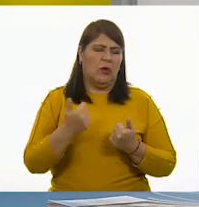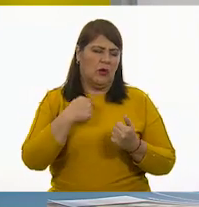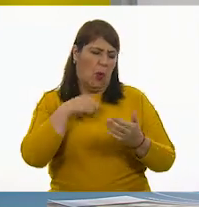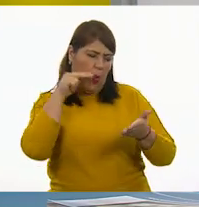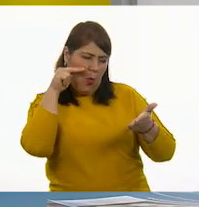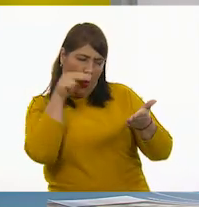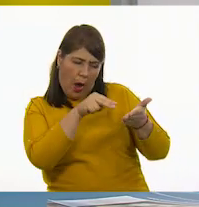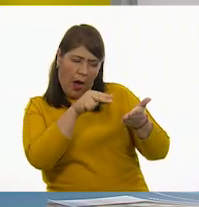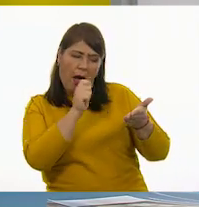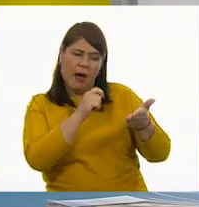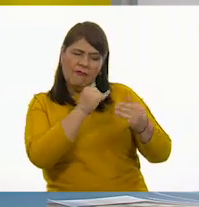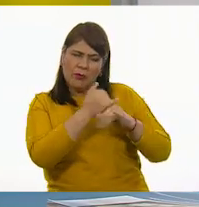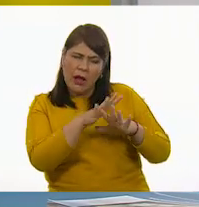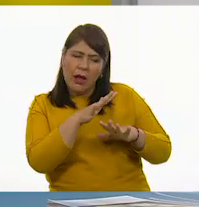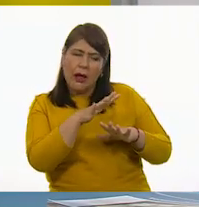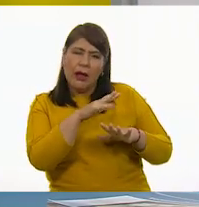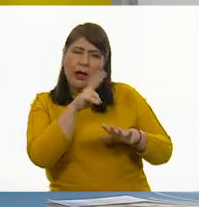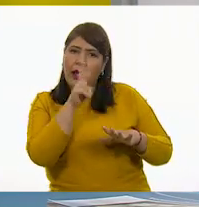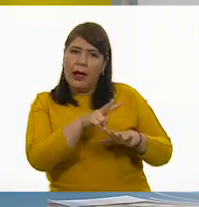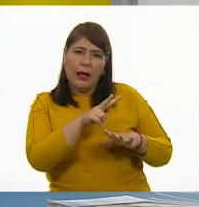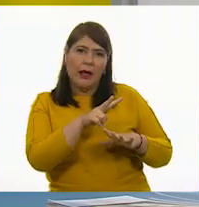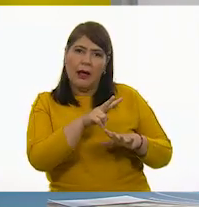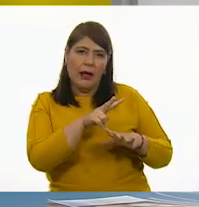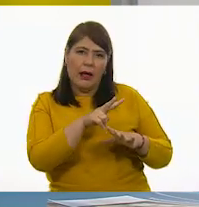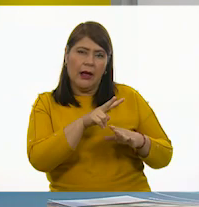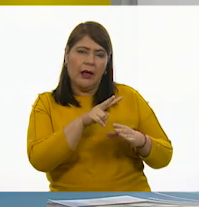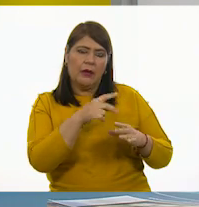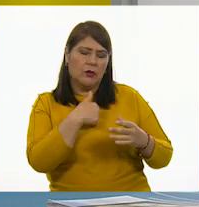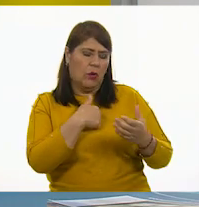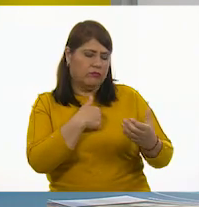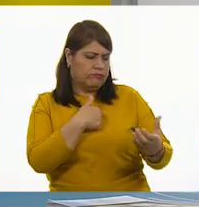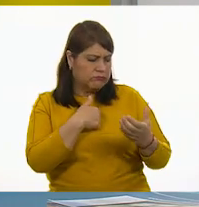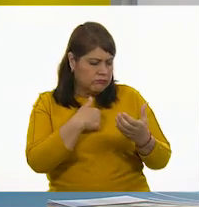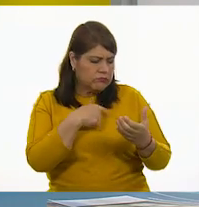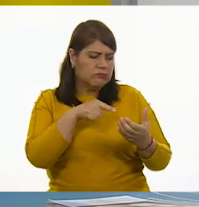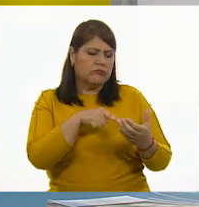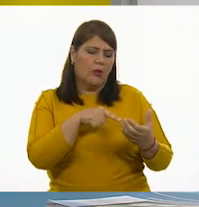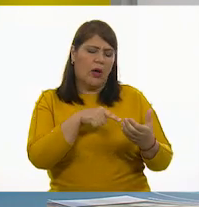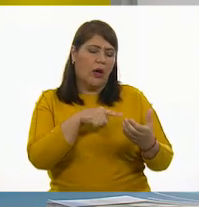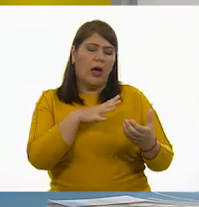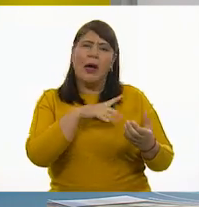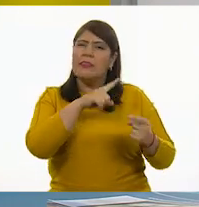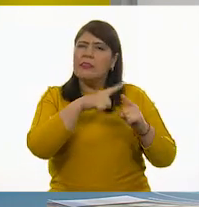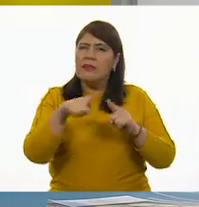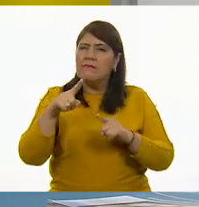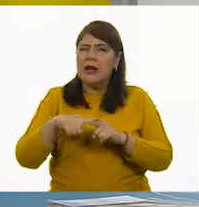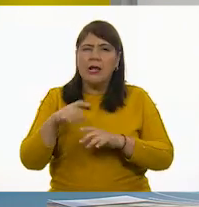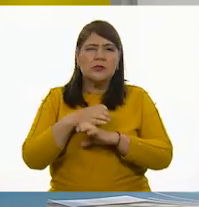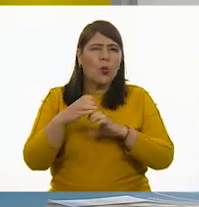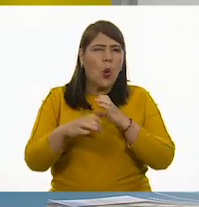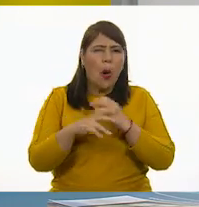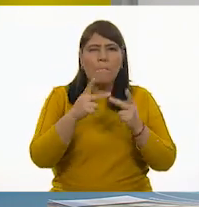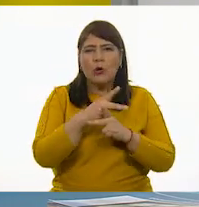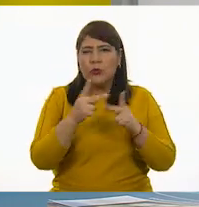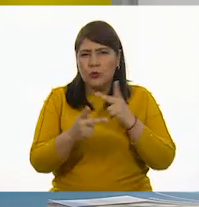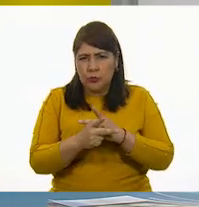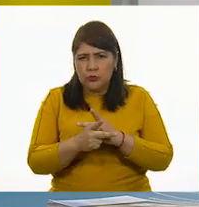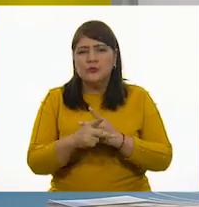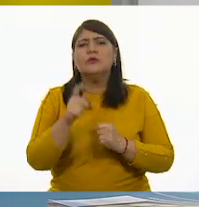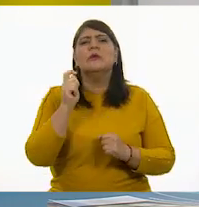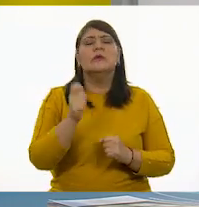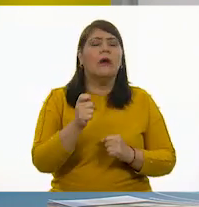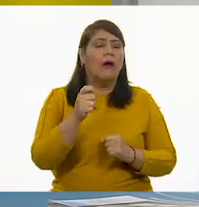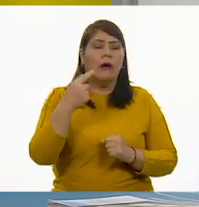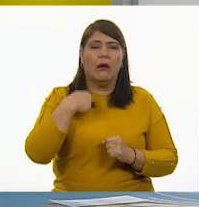que de pronto llega a nuestras manos con diferentes productos y que si no